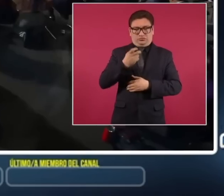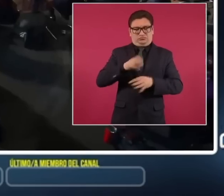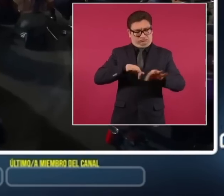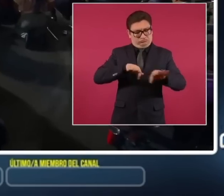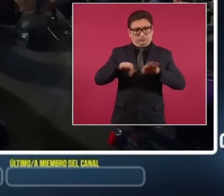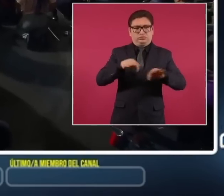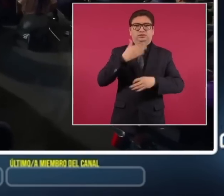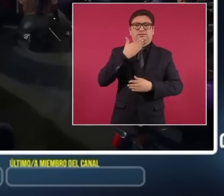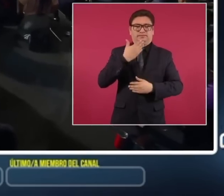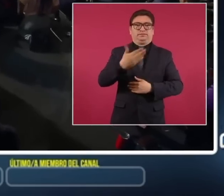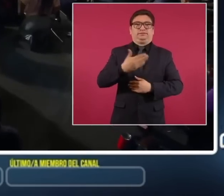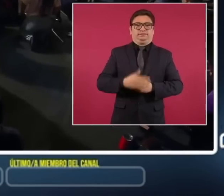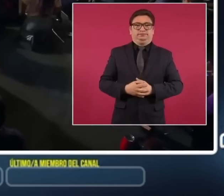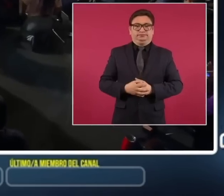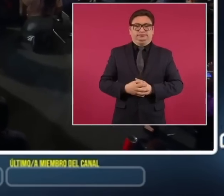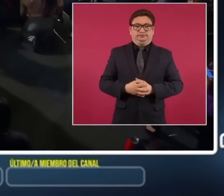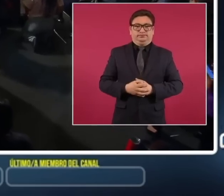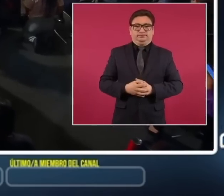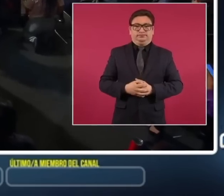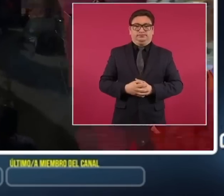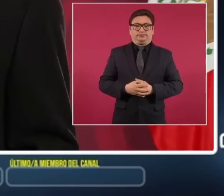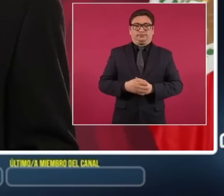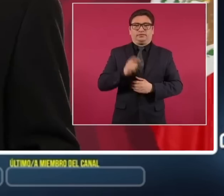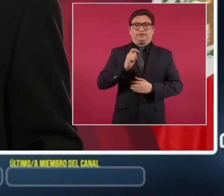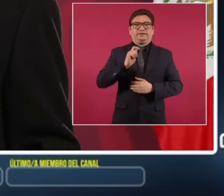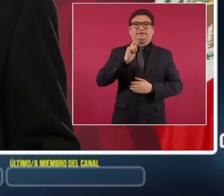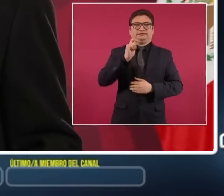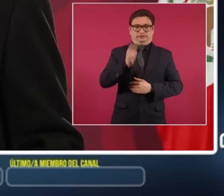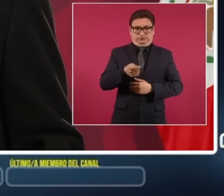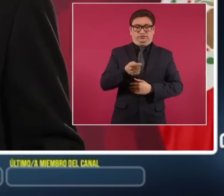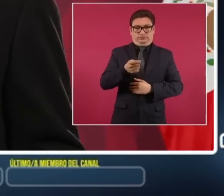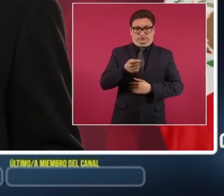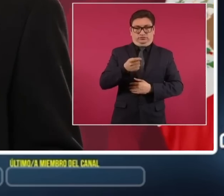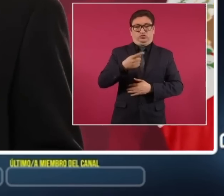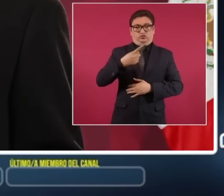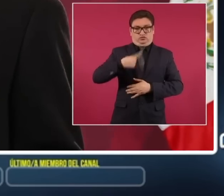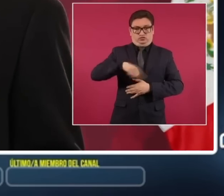trabajo también. Esto ha implicado una mejor recaudación.